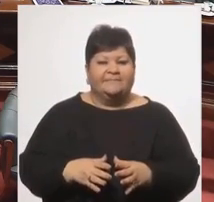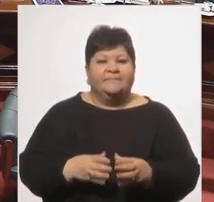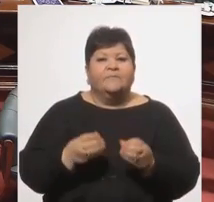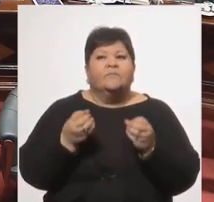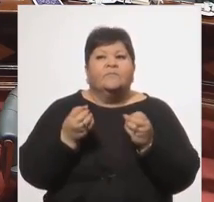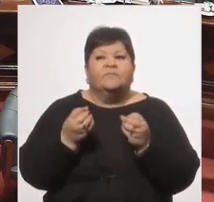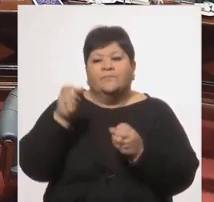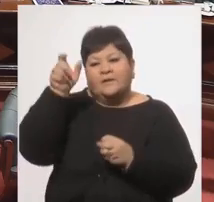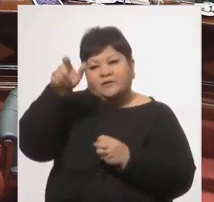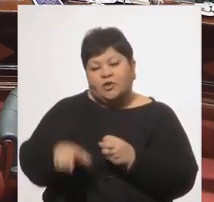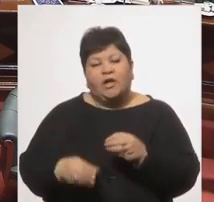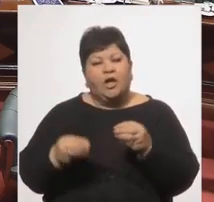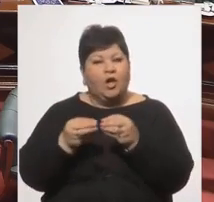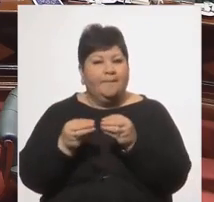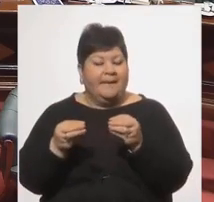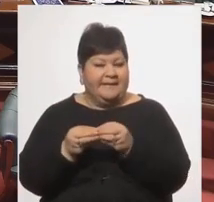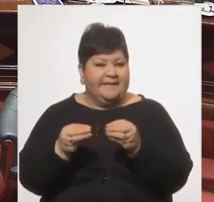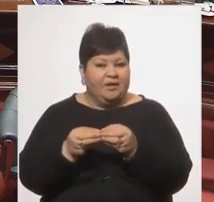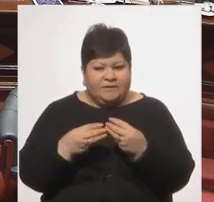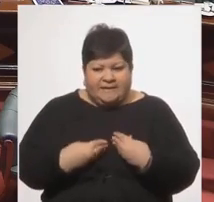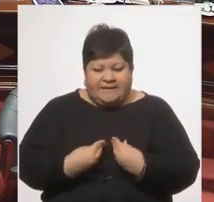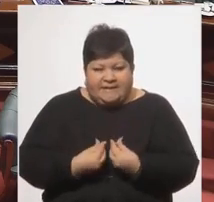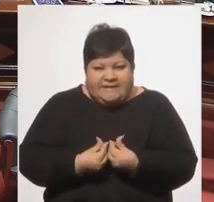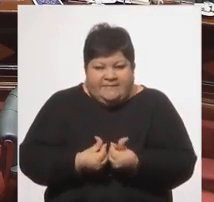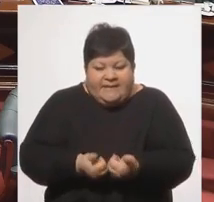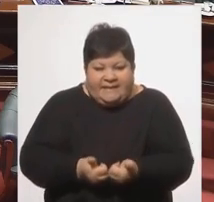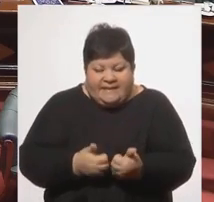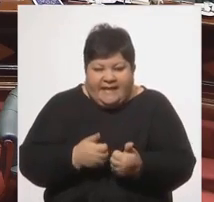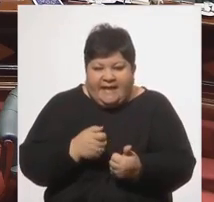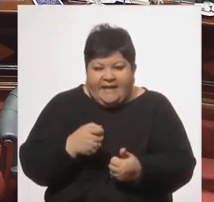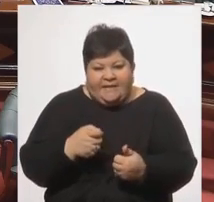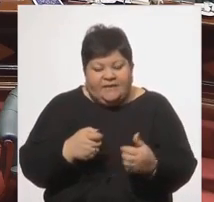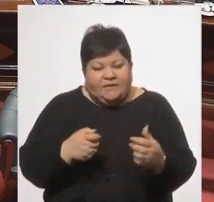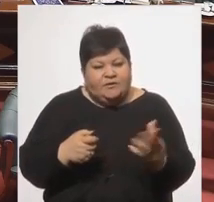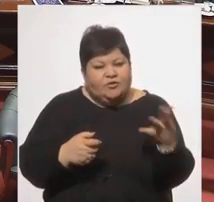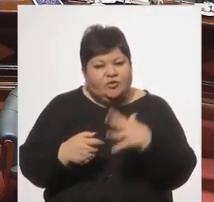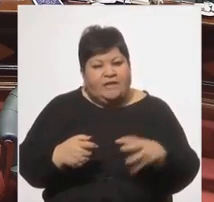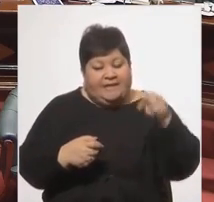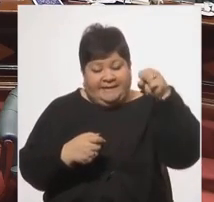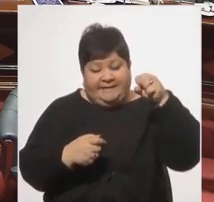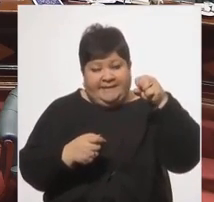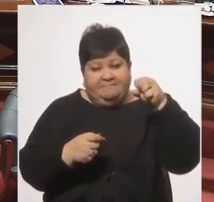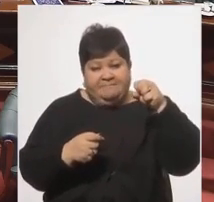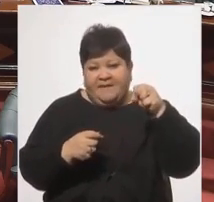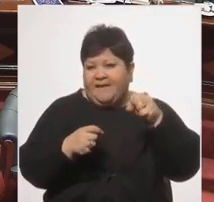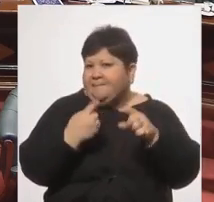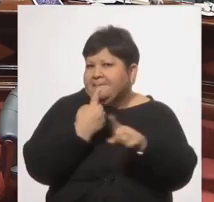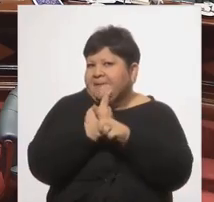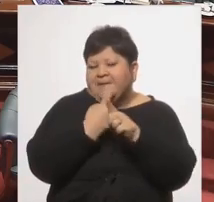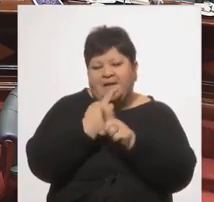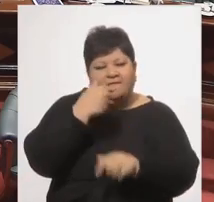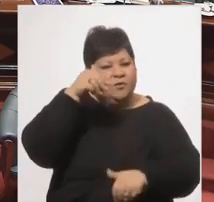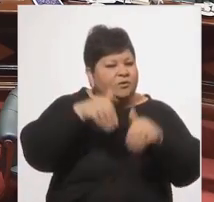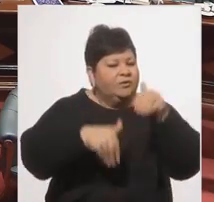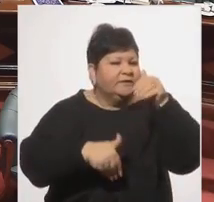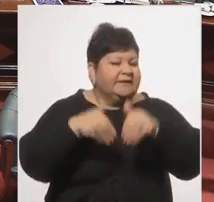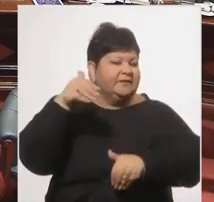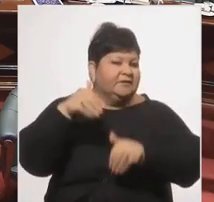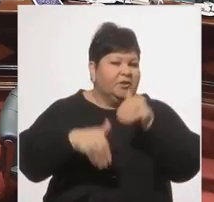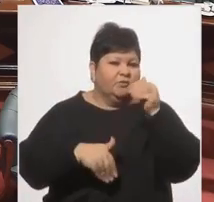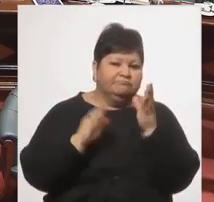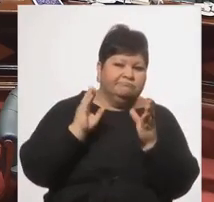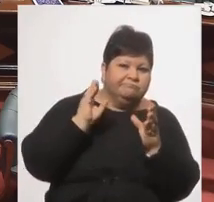La sensibilidad socialista lo enamoró ya en su primera votación incorporado desde